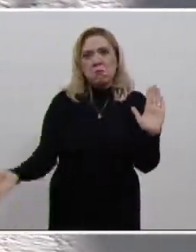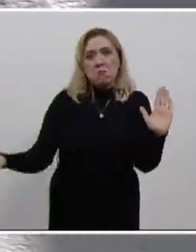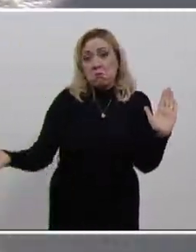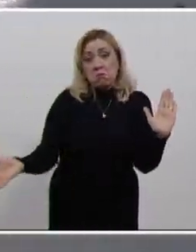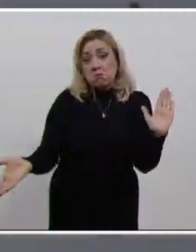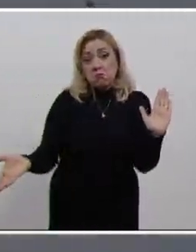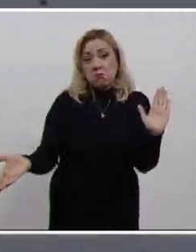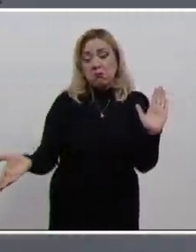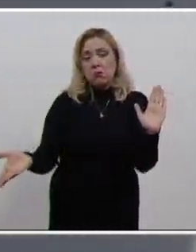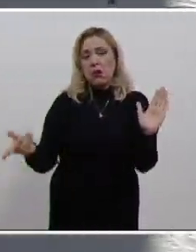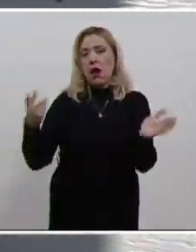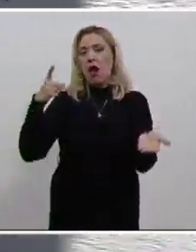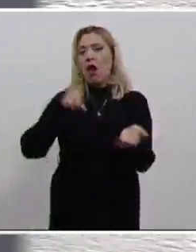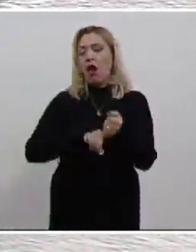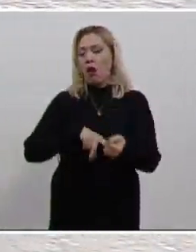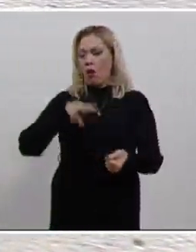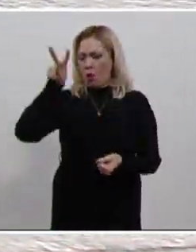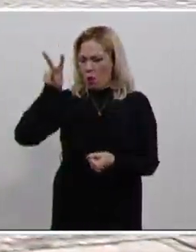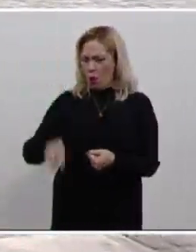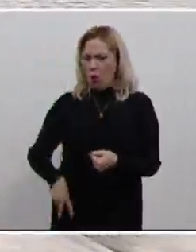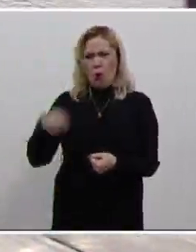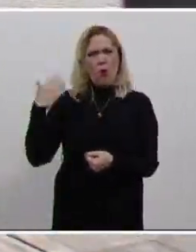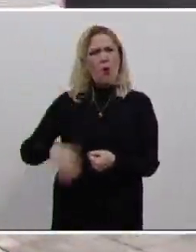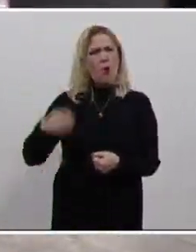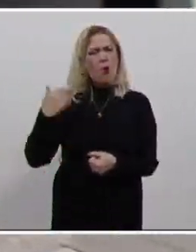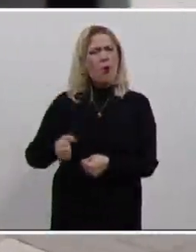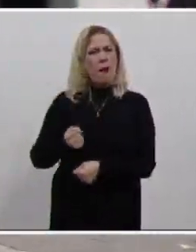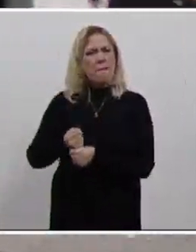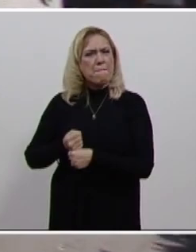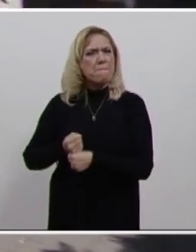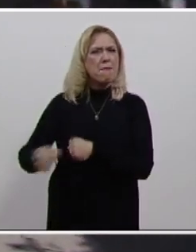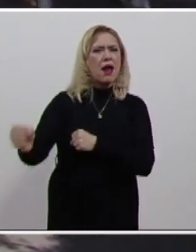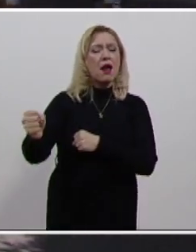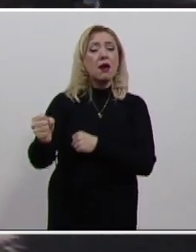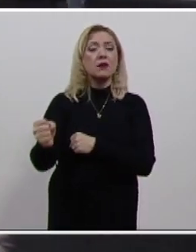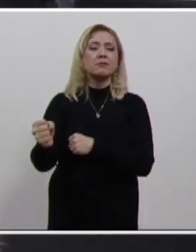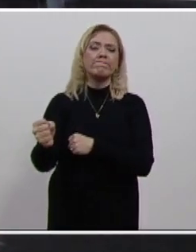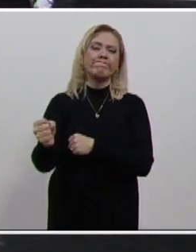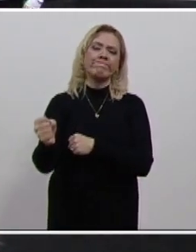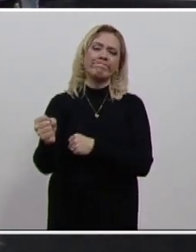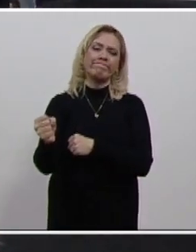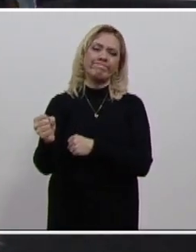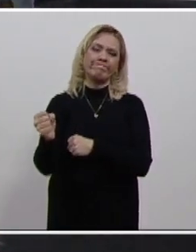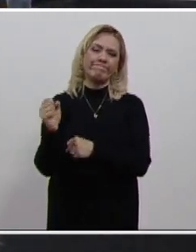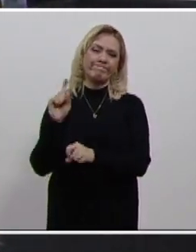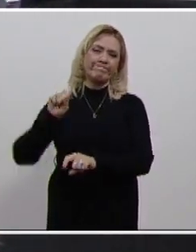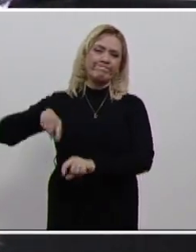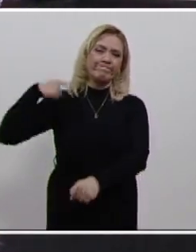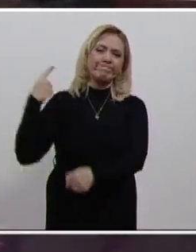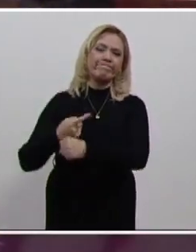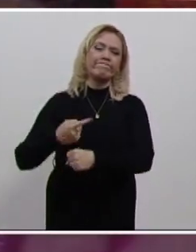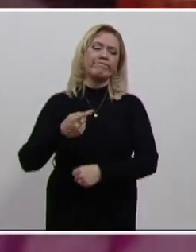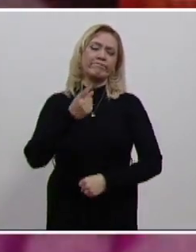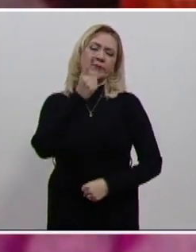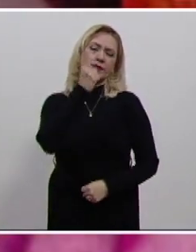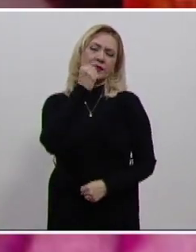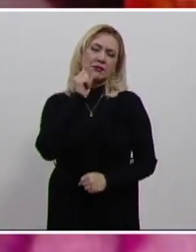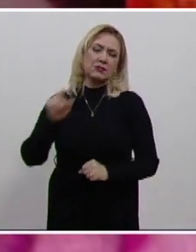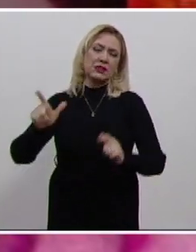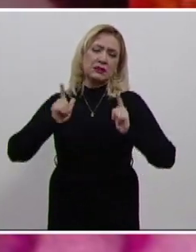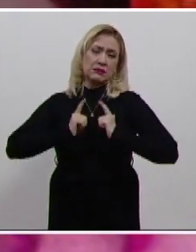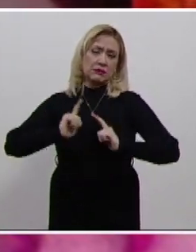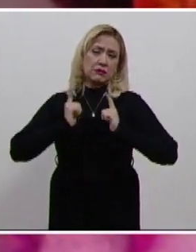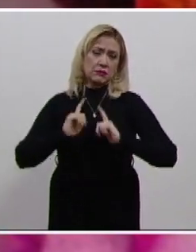que sufrieron diversas lesiones y en el caso de Verónica se probó que sufrió tortura sexual. Verónica se encontraba